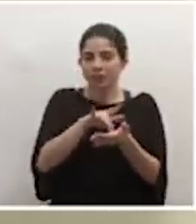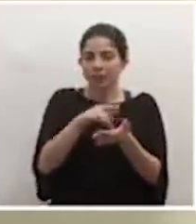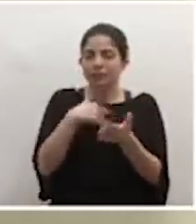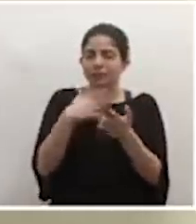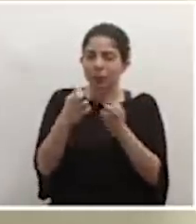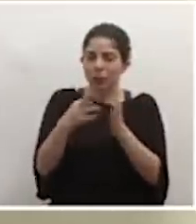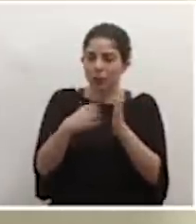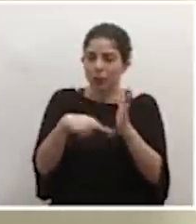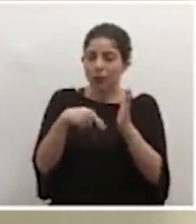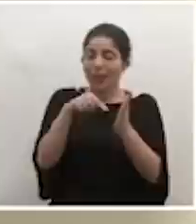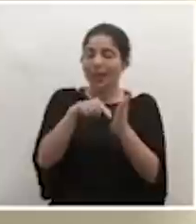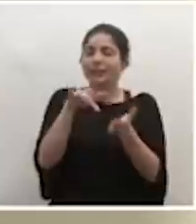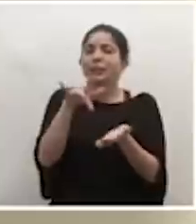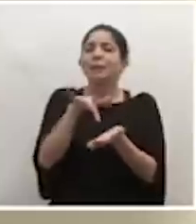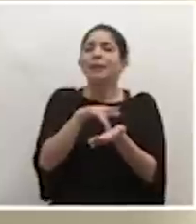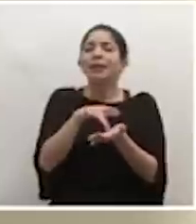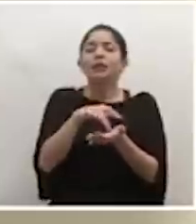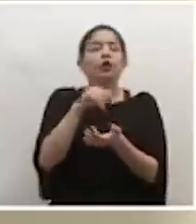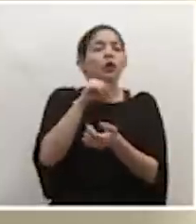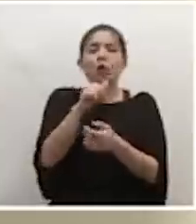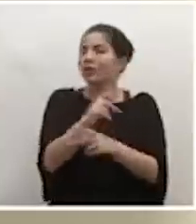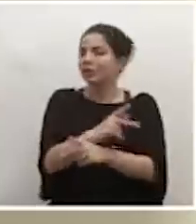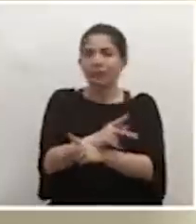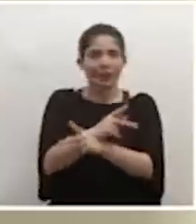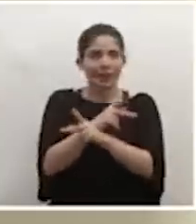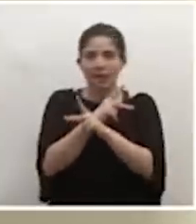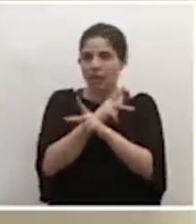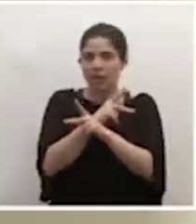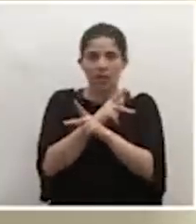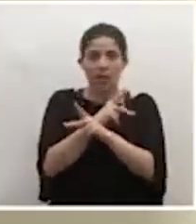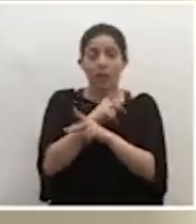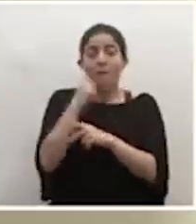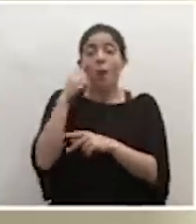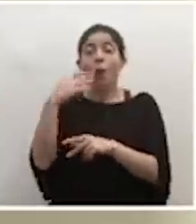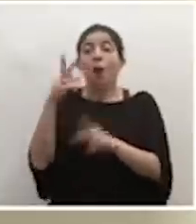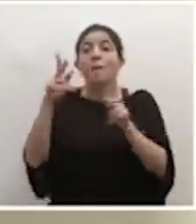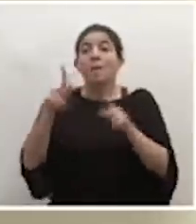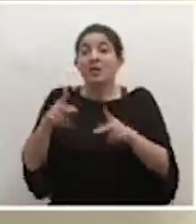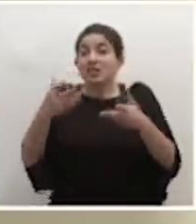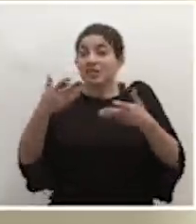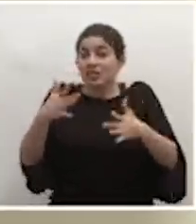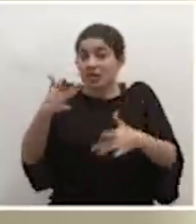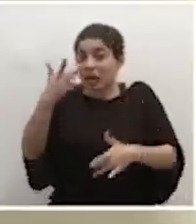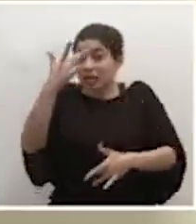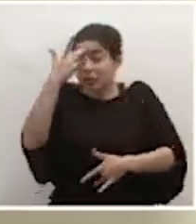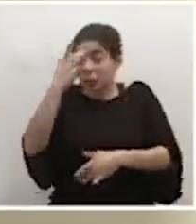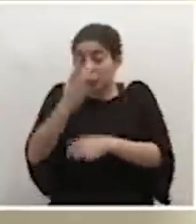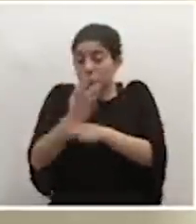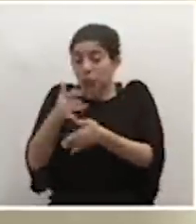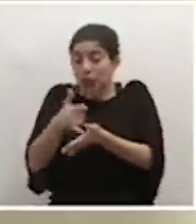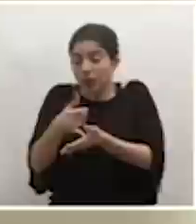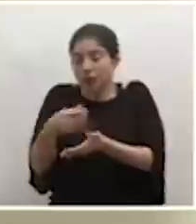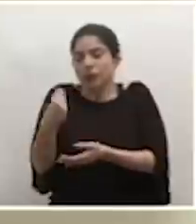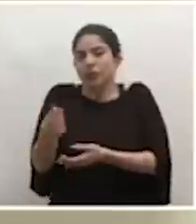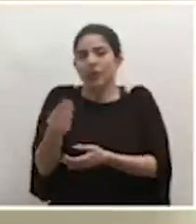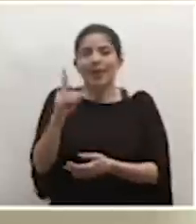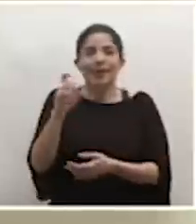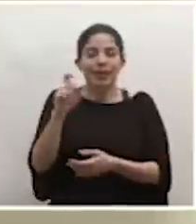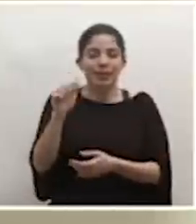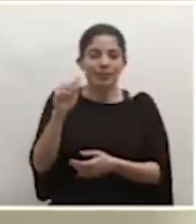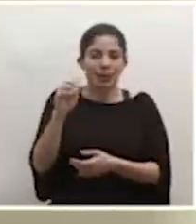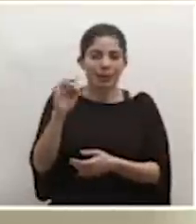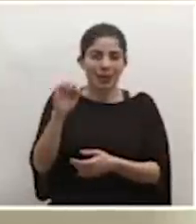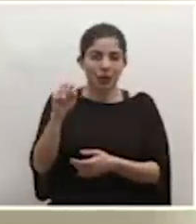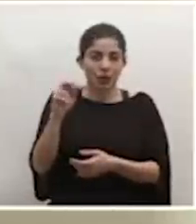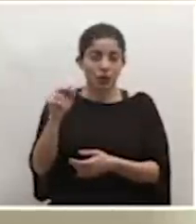es un medicamento no preventivo, o es para abordar el paciente que ya está en cuidados intensivos y que la dexametasona